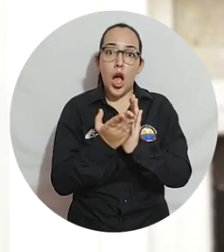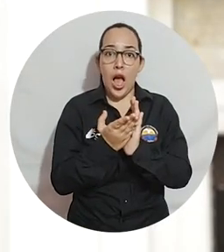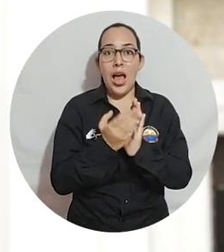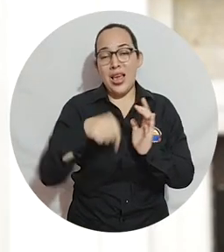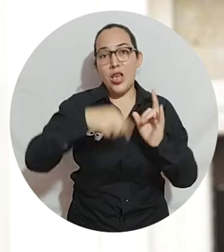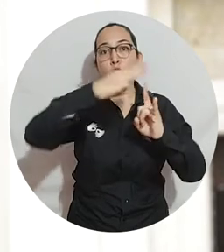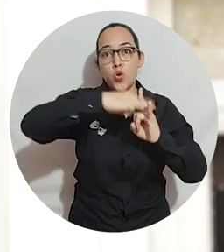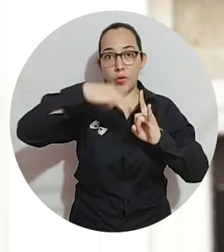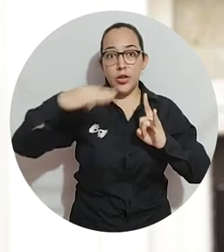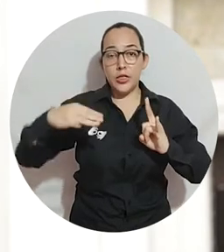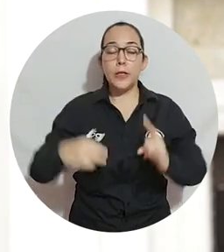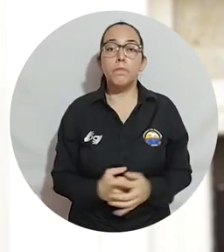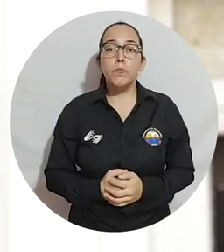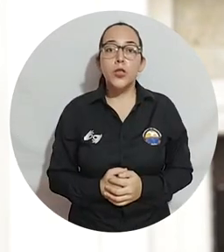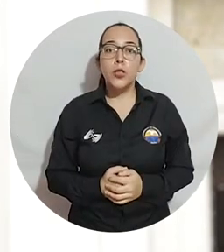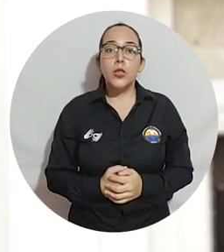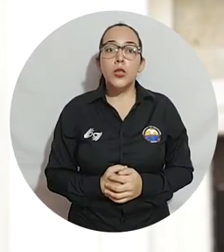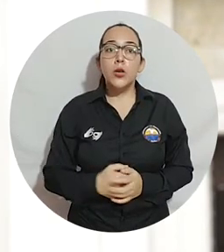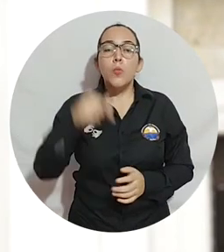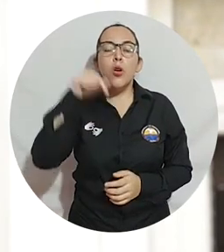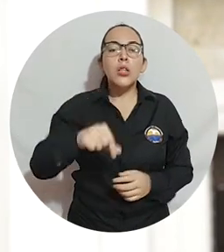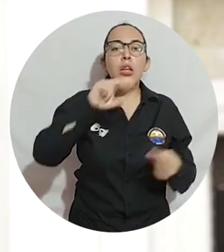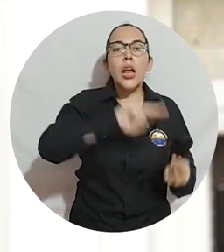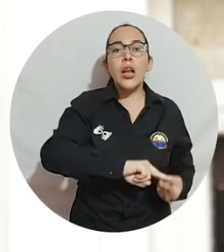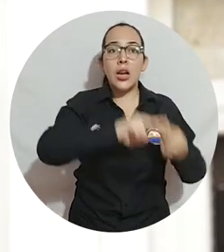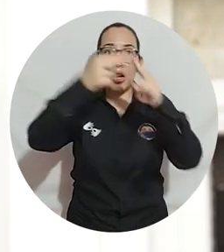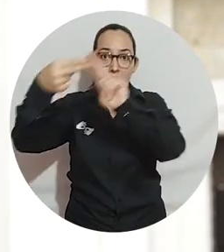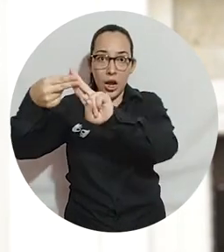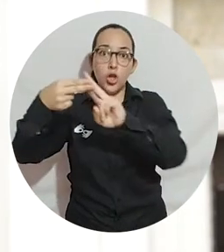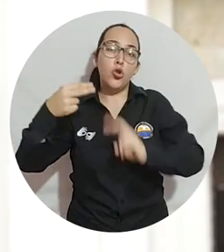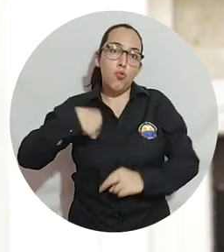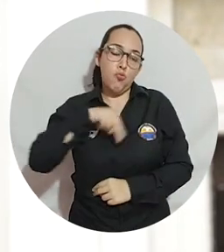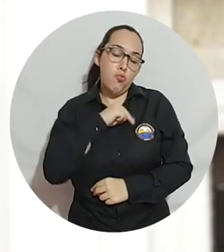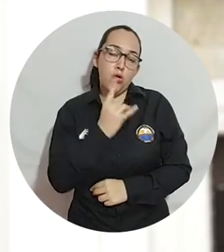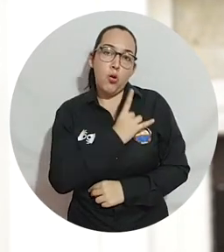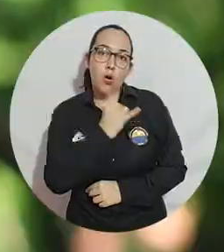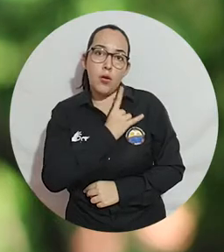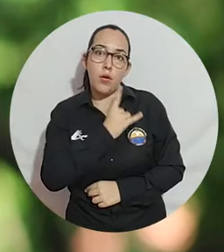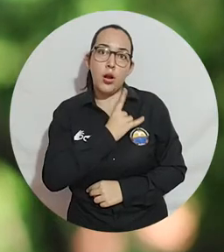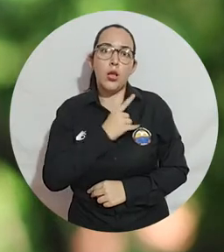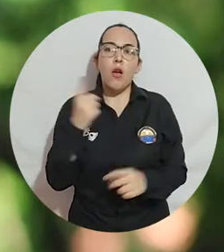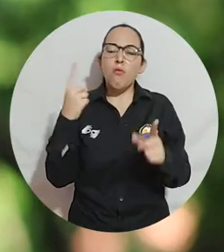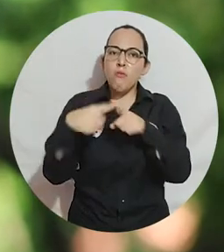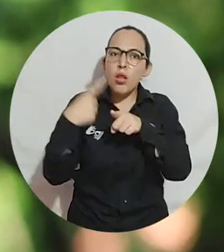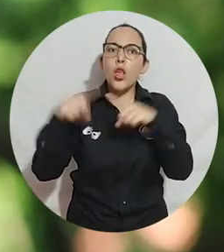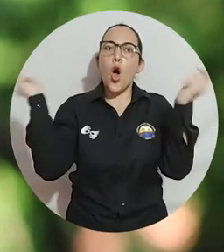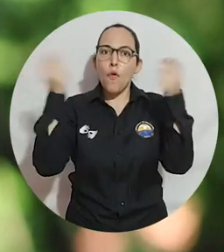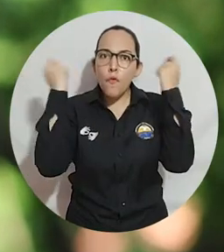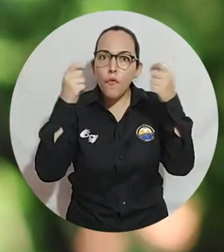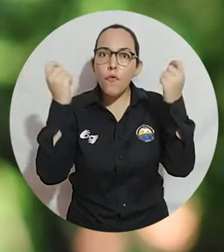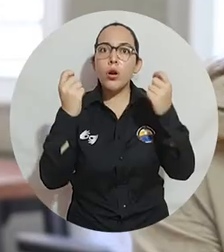en la Universidad de Magdalena porque esta universidad tiene una relación con la nuestra, tiene muchas